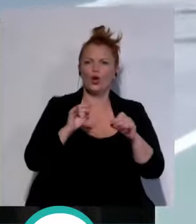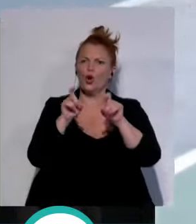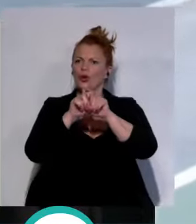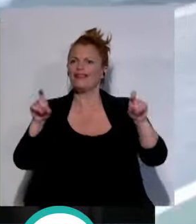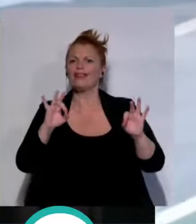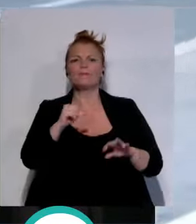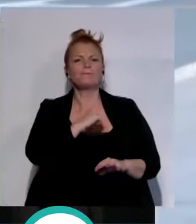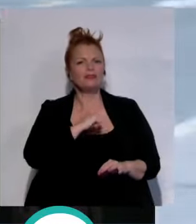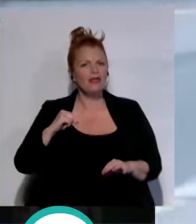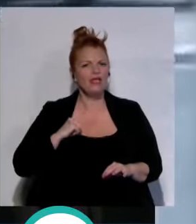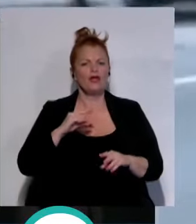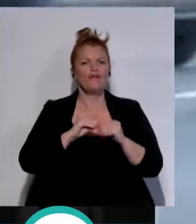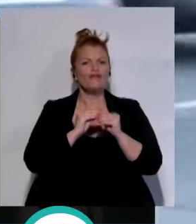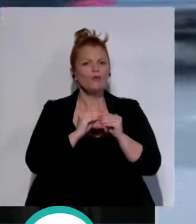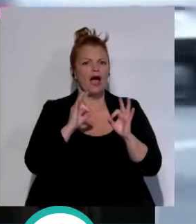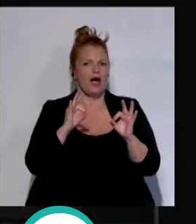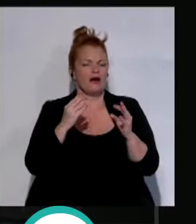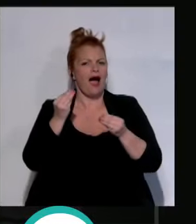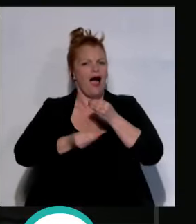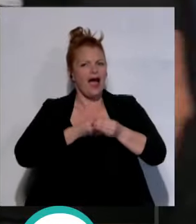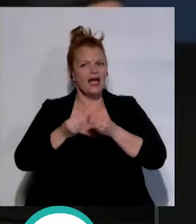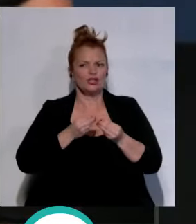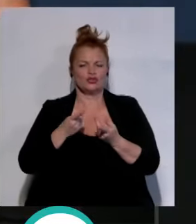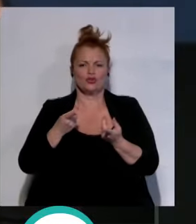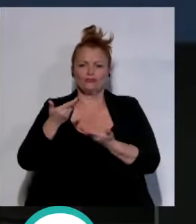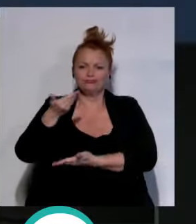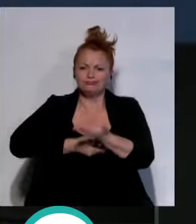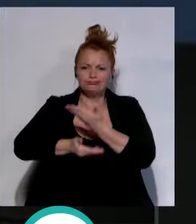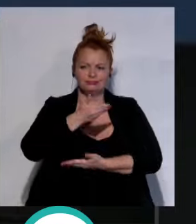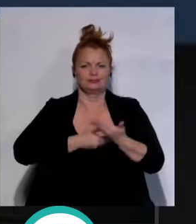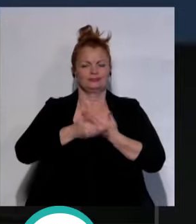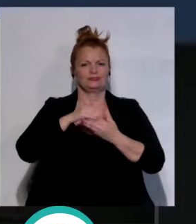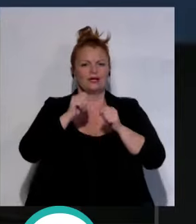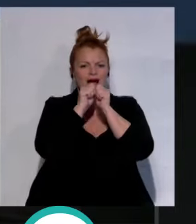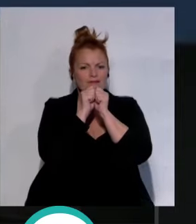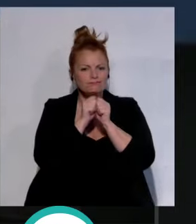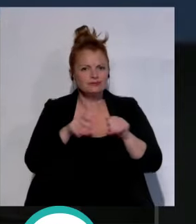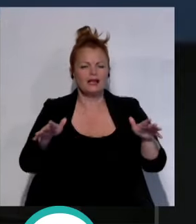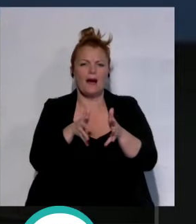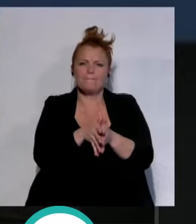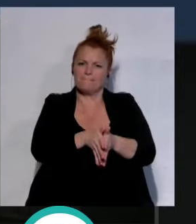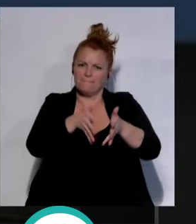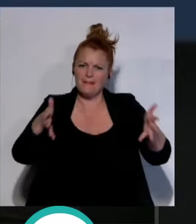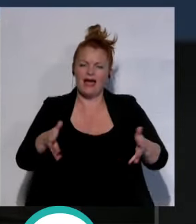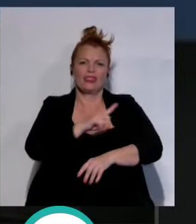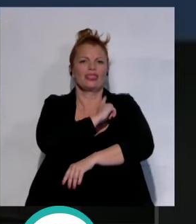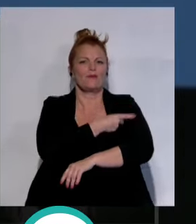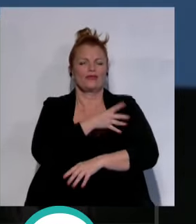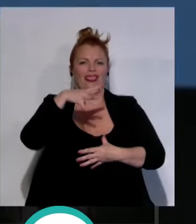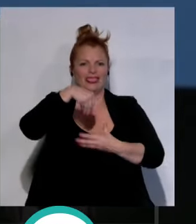privadas que de forma sobresaliente hayan contribuido a engrandecer ampliar o difundir el deporte en la ciudad